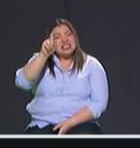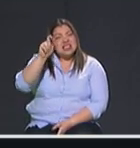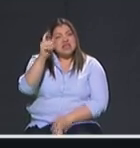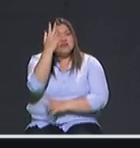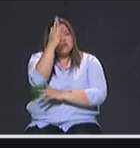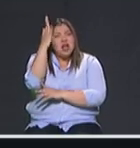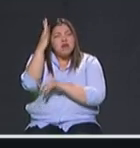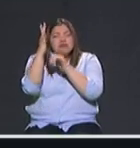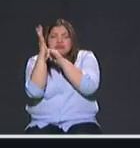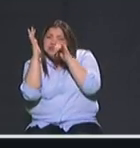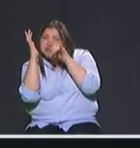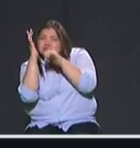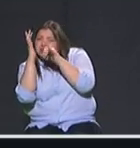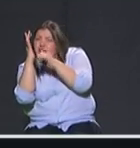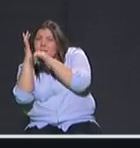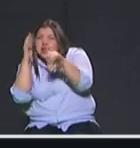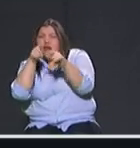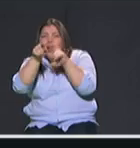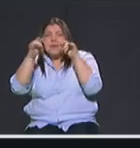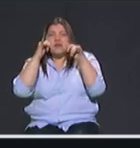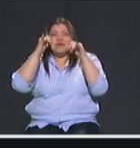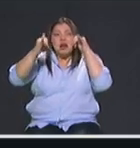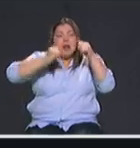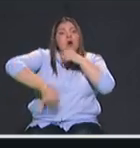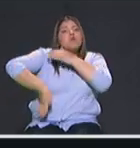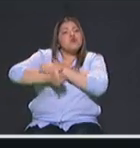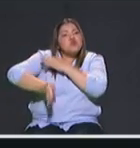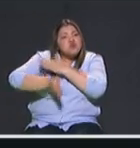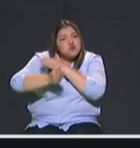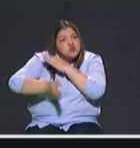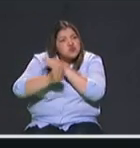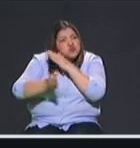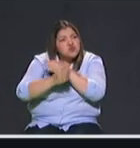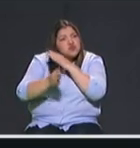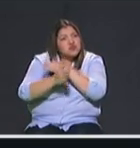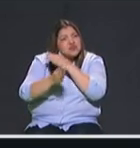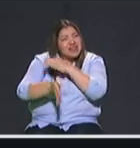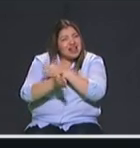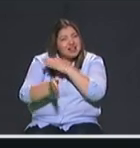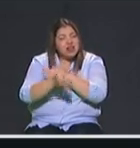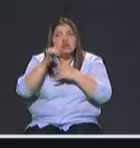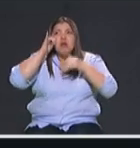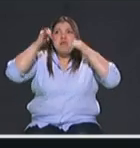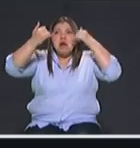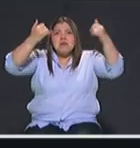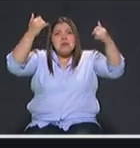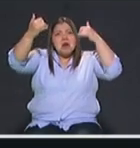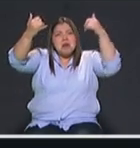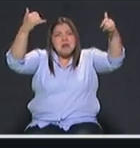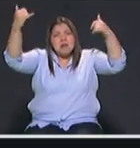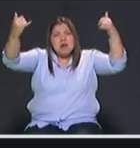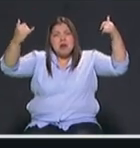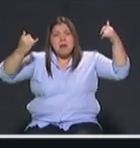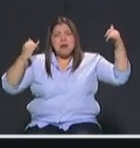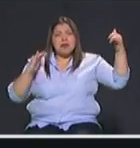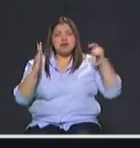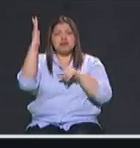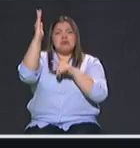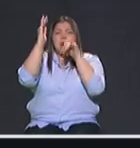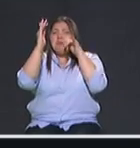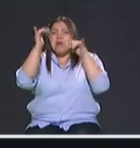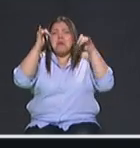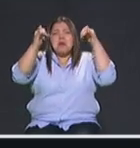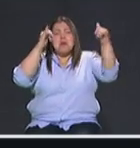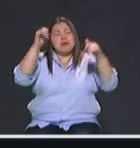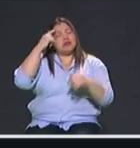en las calles de la ciudad voy a continuar instalando más arcos porque funcionan muy bien y yo creo que en un año